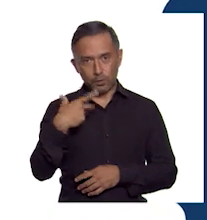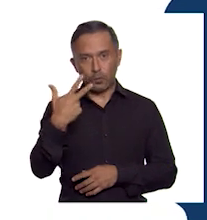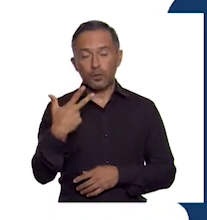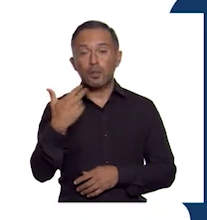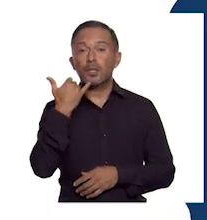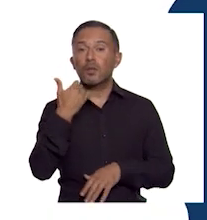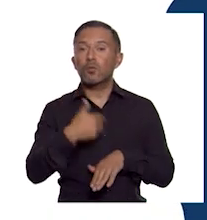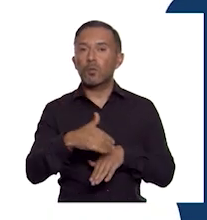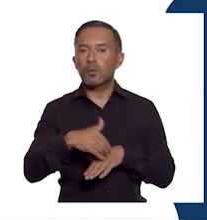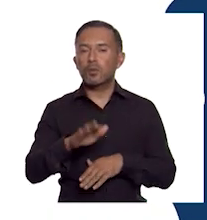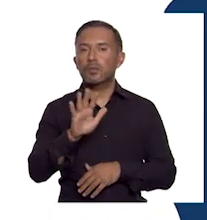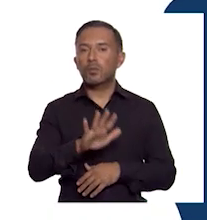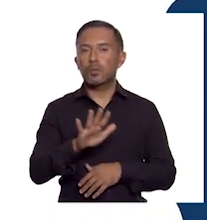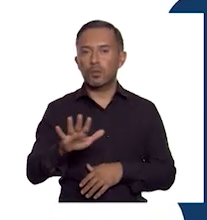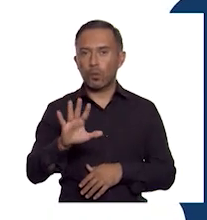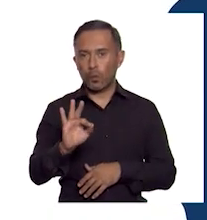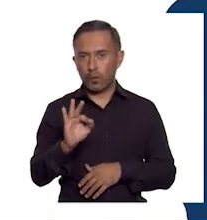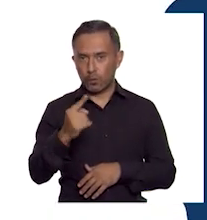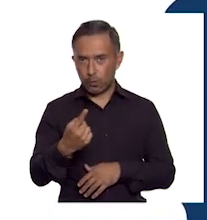teléfono